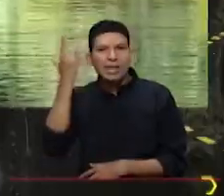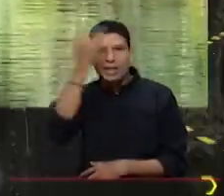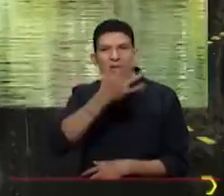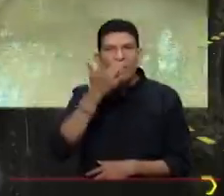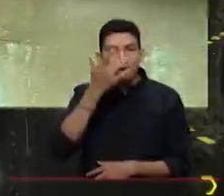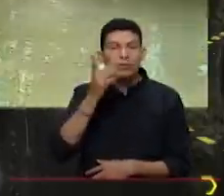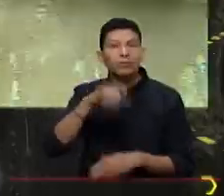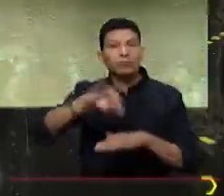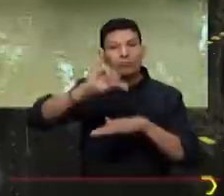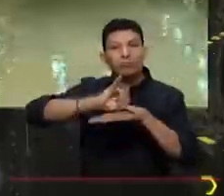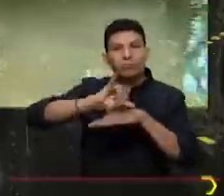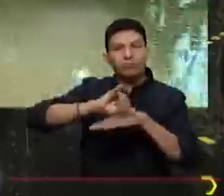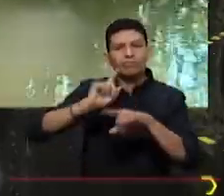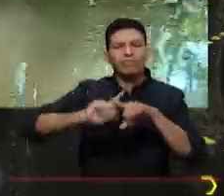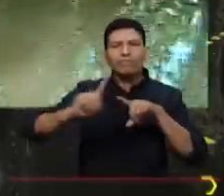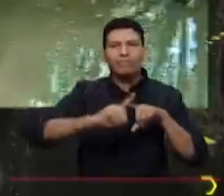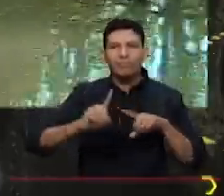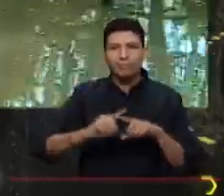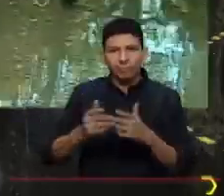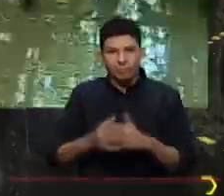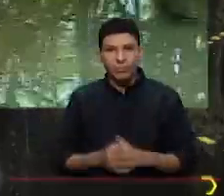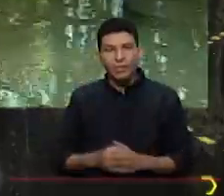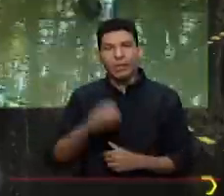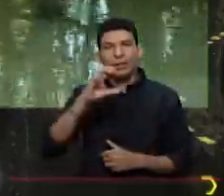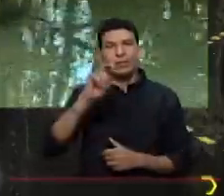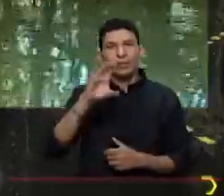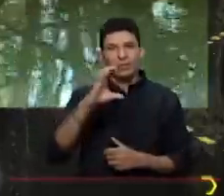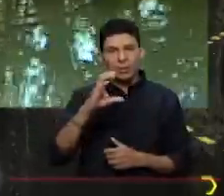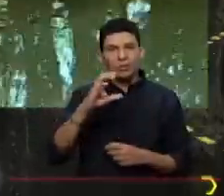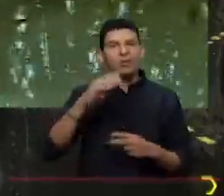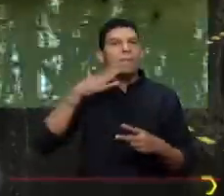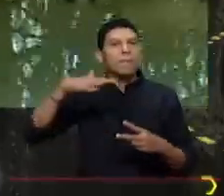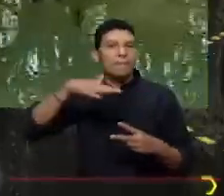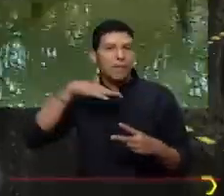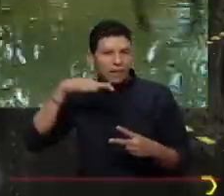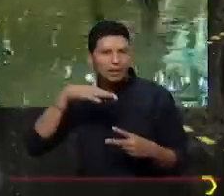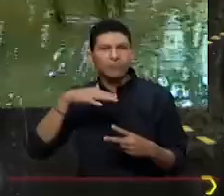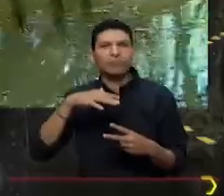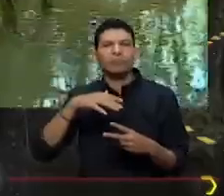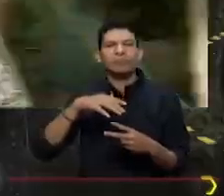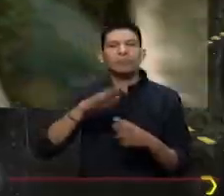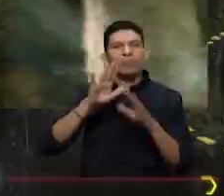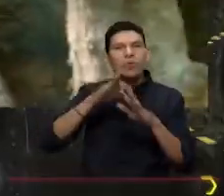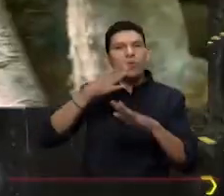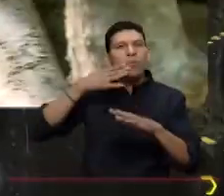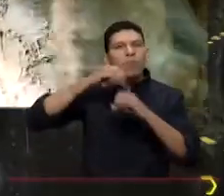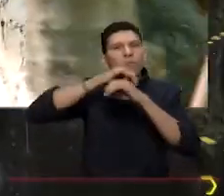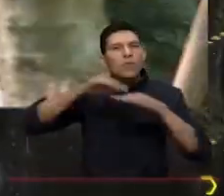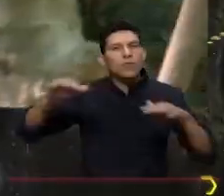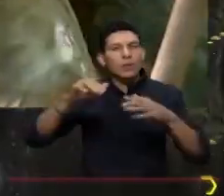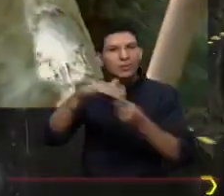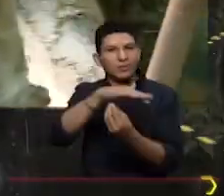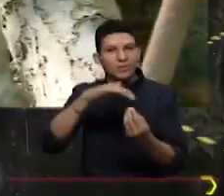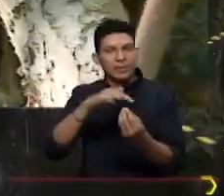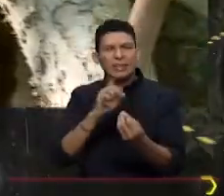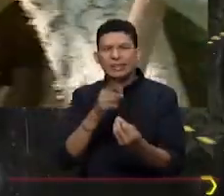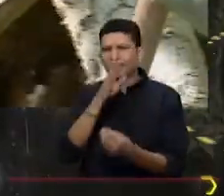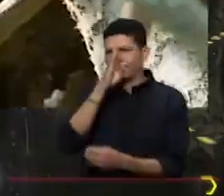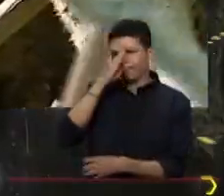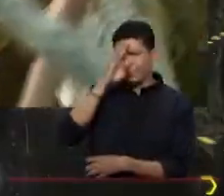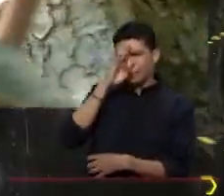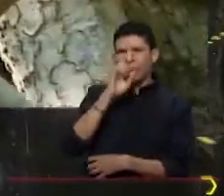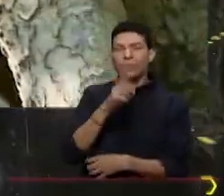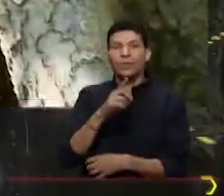supuesto instituciones de toda índole, CBC, Parques Nacionales, el Establecimiento Público Ambiental. Me queda una duda, ¿esta